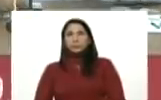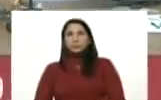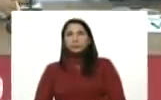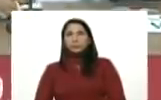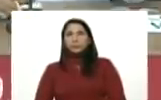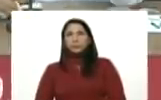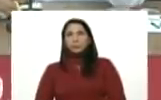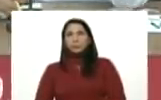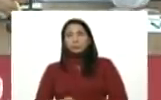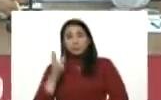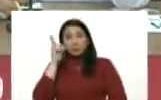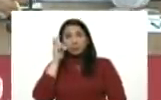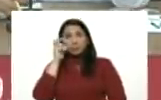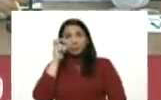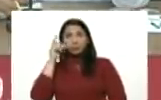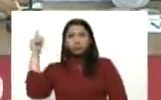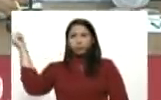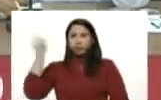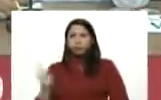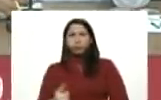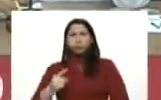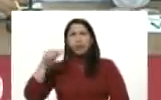Estaba escuchando, nos cayó un rayo aquí,